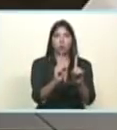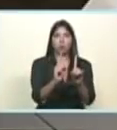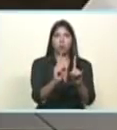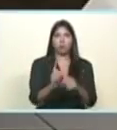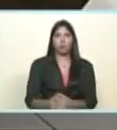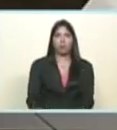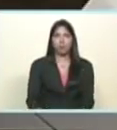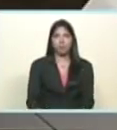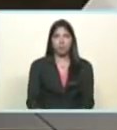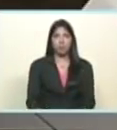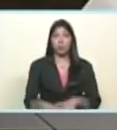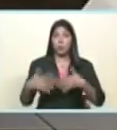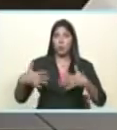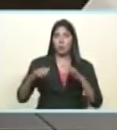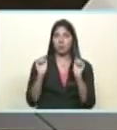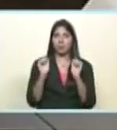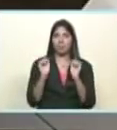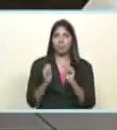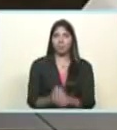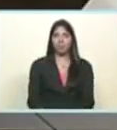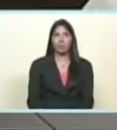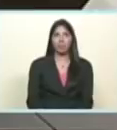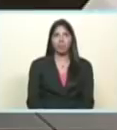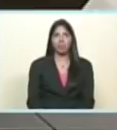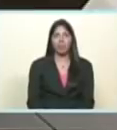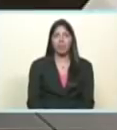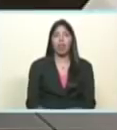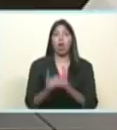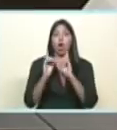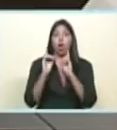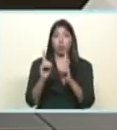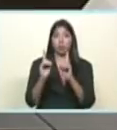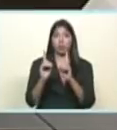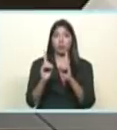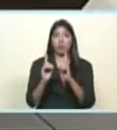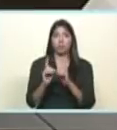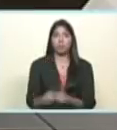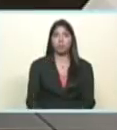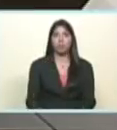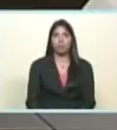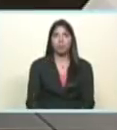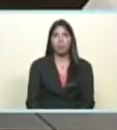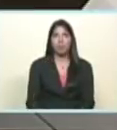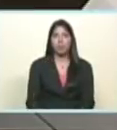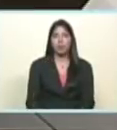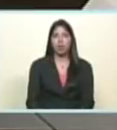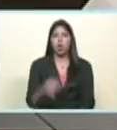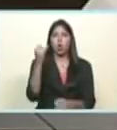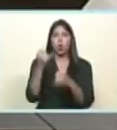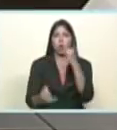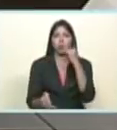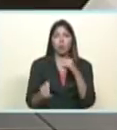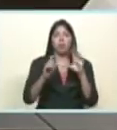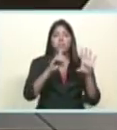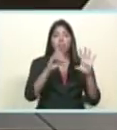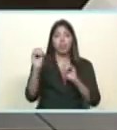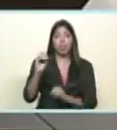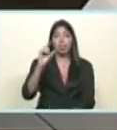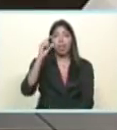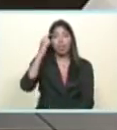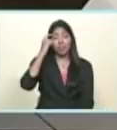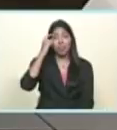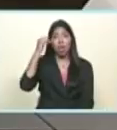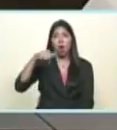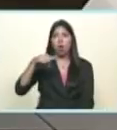Número 11. ¡Ay, papá! 11. Vamos a los últimos 60 días de este